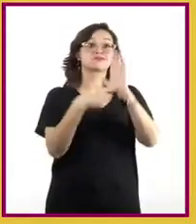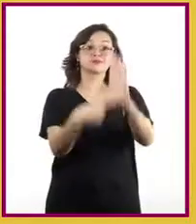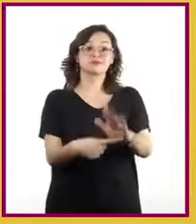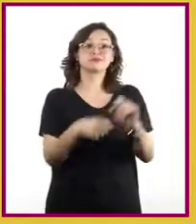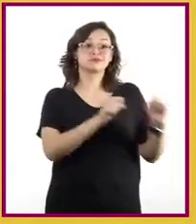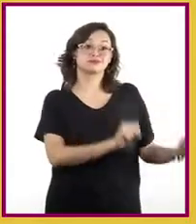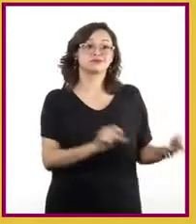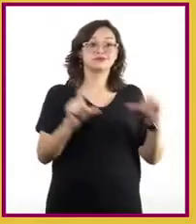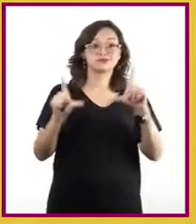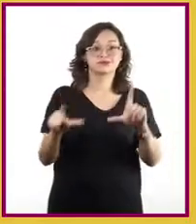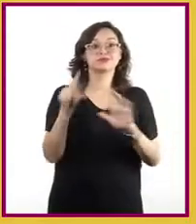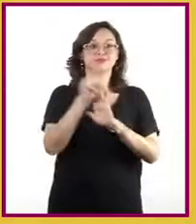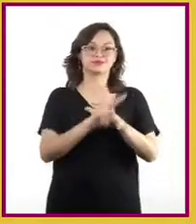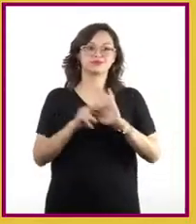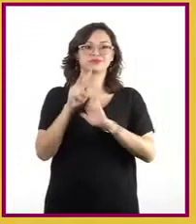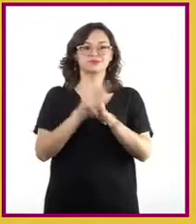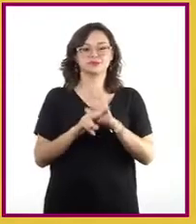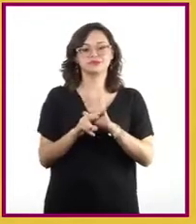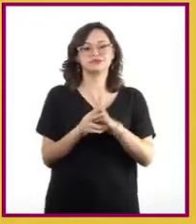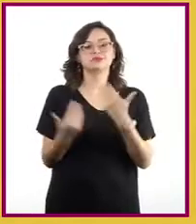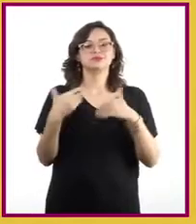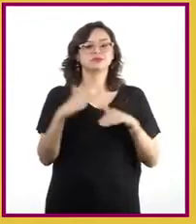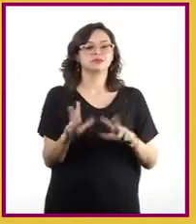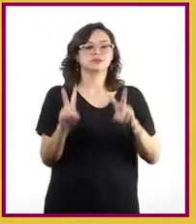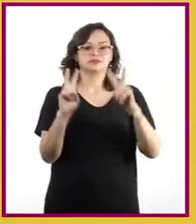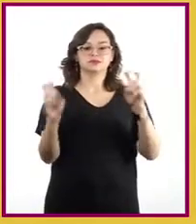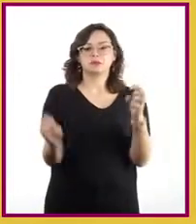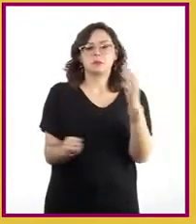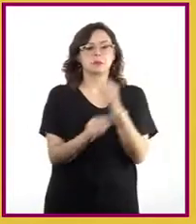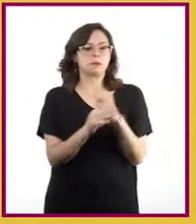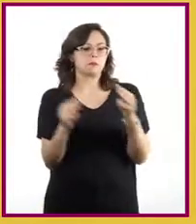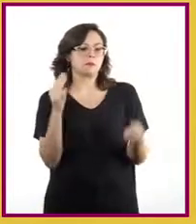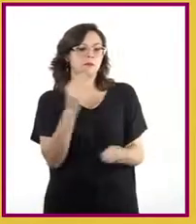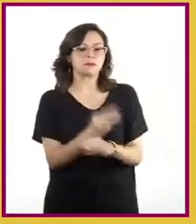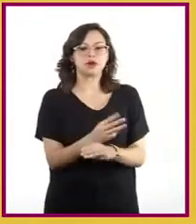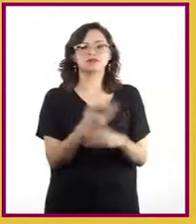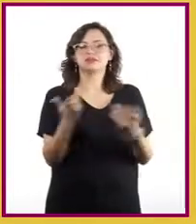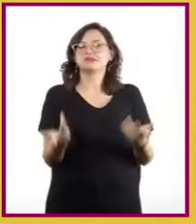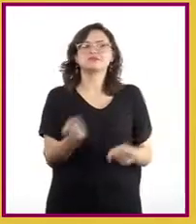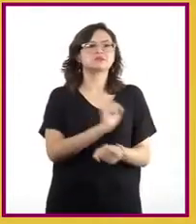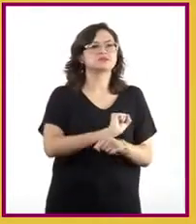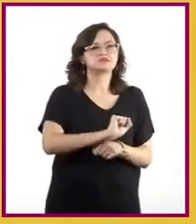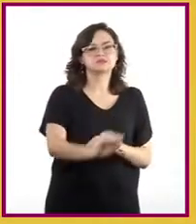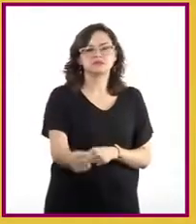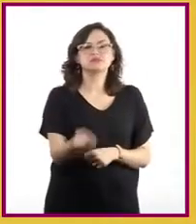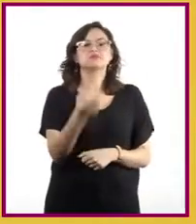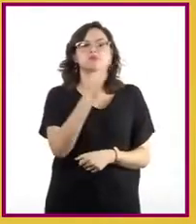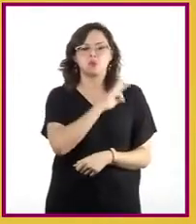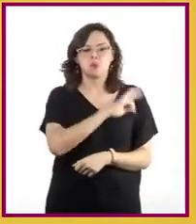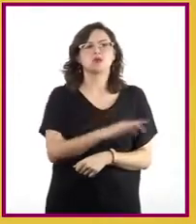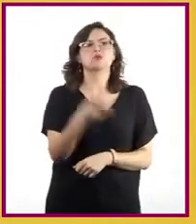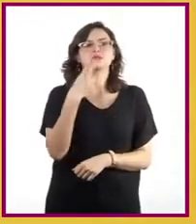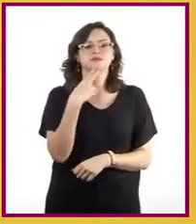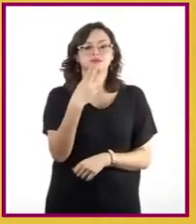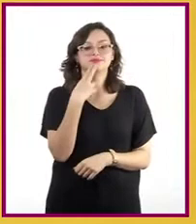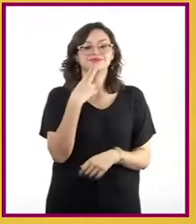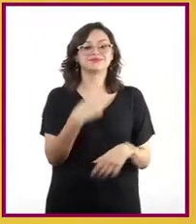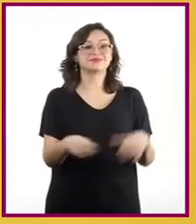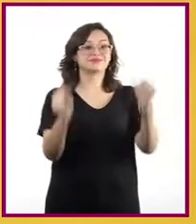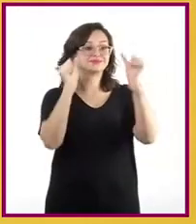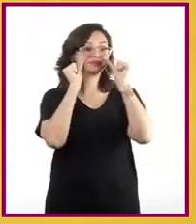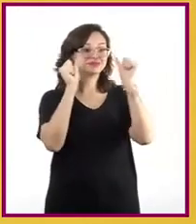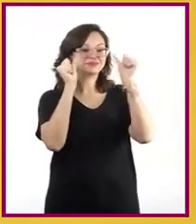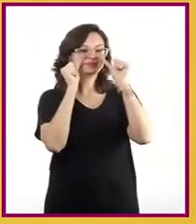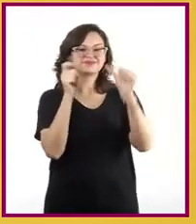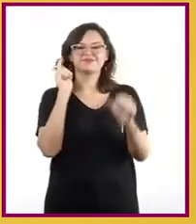presentarles la siguiente cápsula sobre la utilización de materiales no convencionales. Pongan atención en los